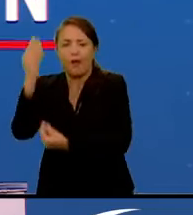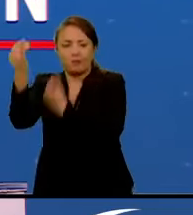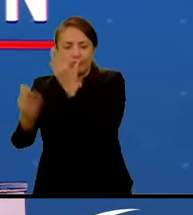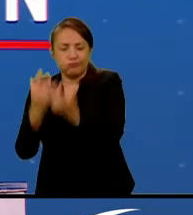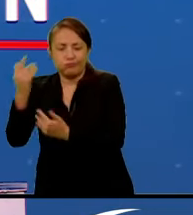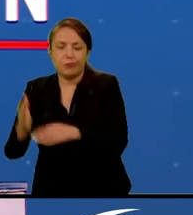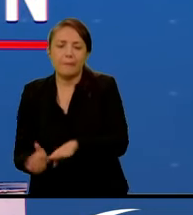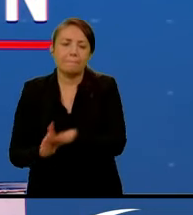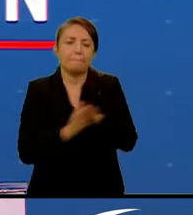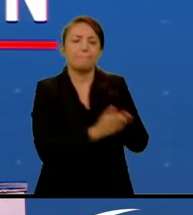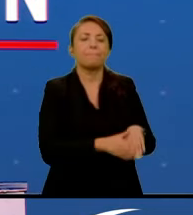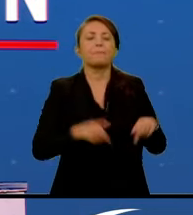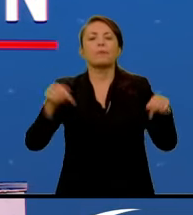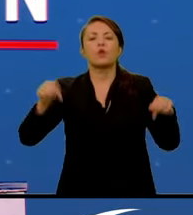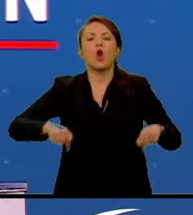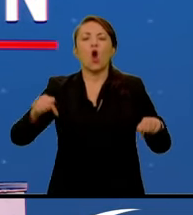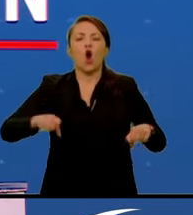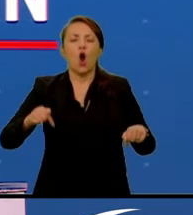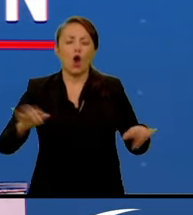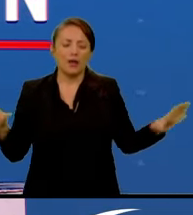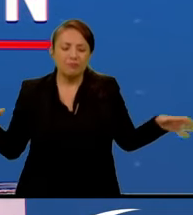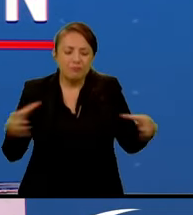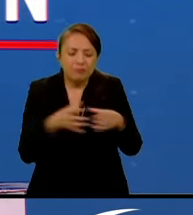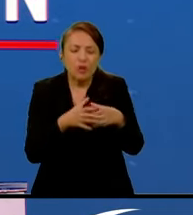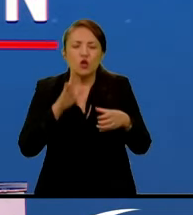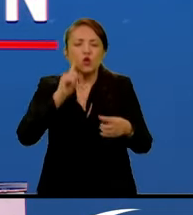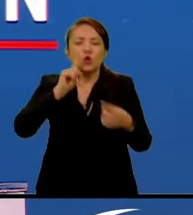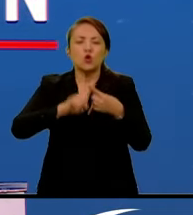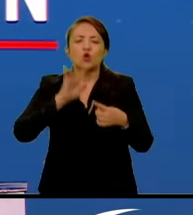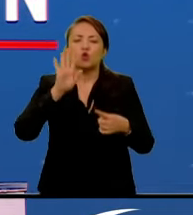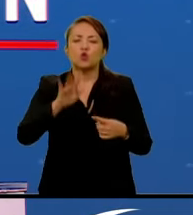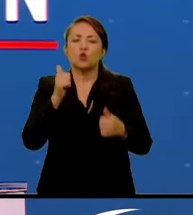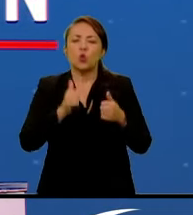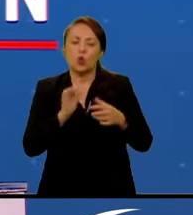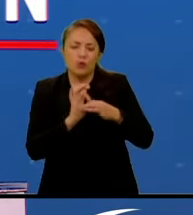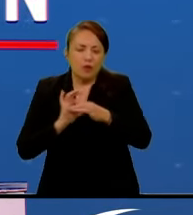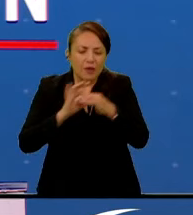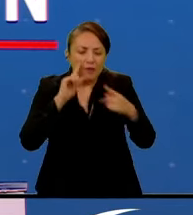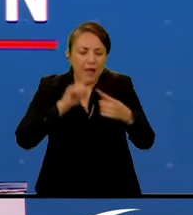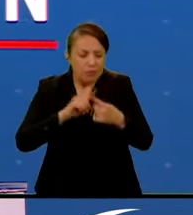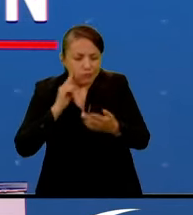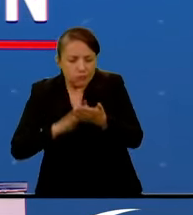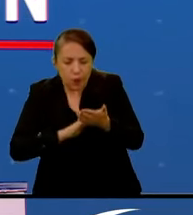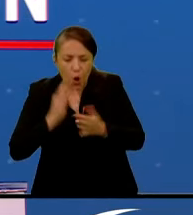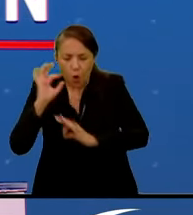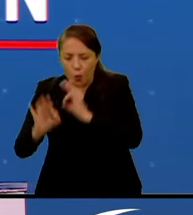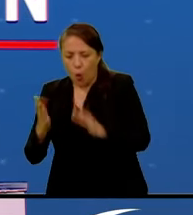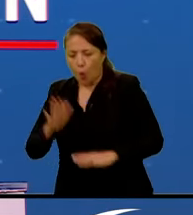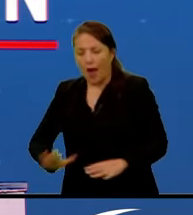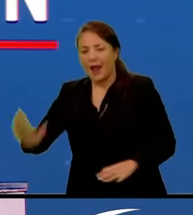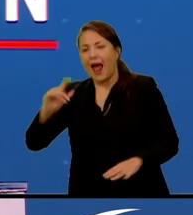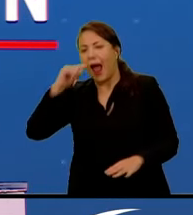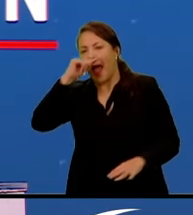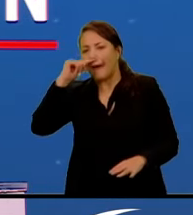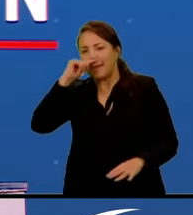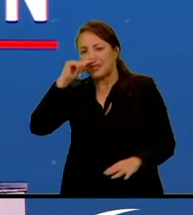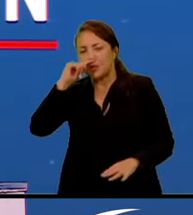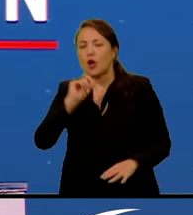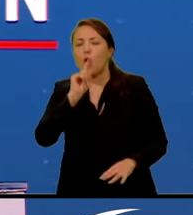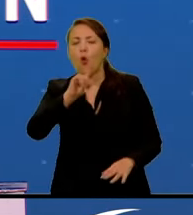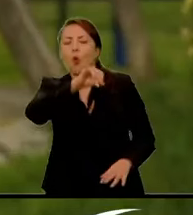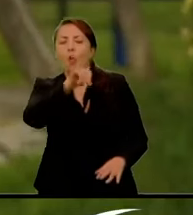Y hoy se llevó a cabo el primer puesto de mando unificado internacional para la protección de la Amazonía. Juan Andrés Beltrán, ¿cuáles son las principales conclusiones?